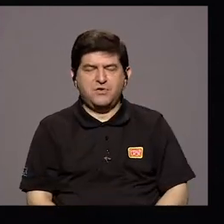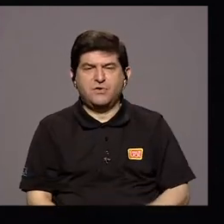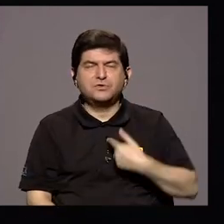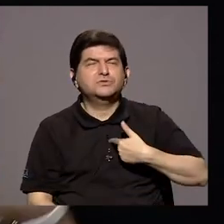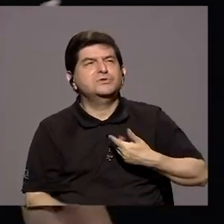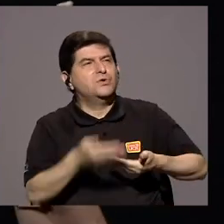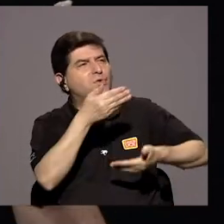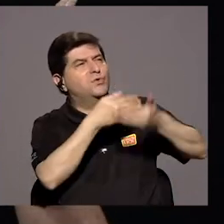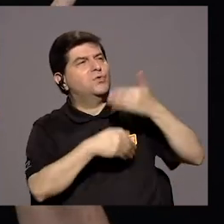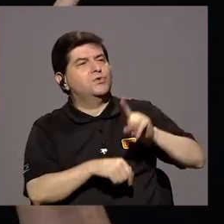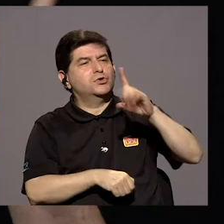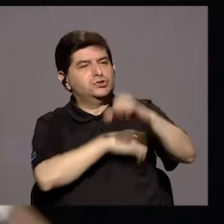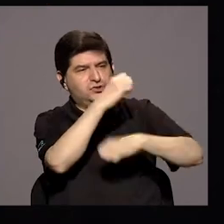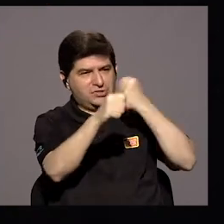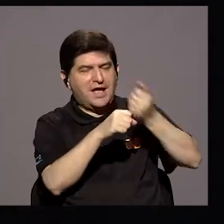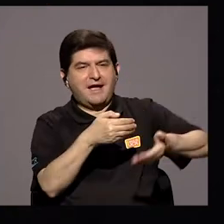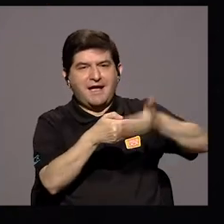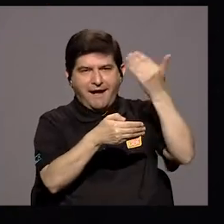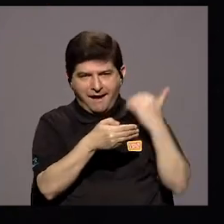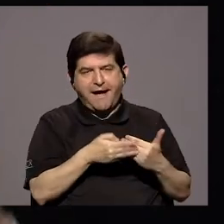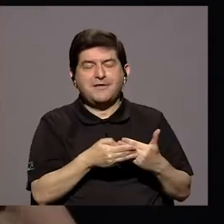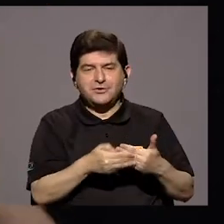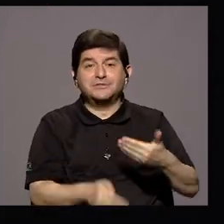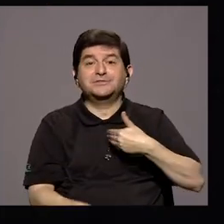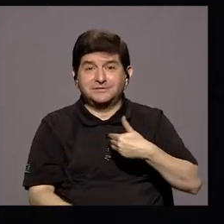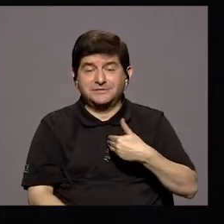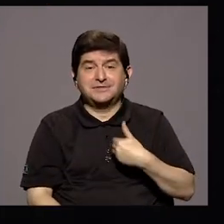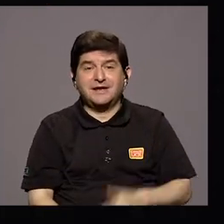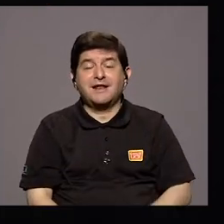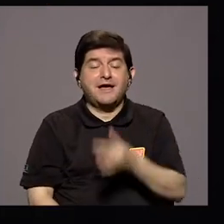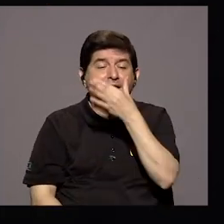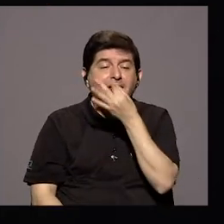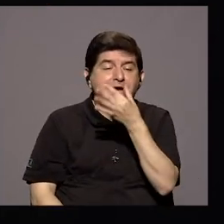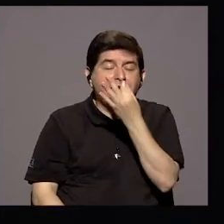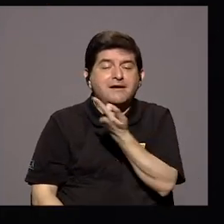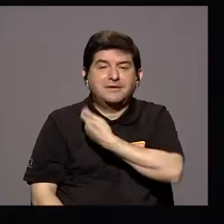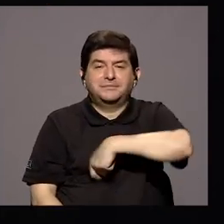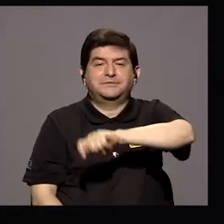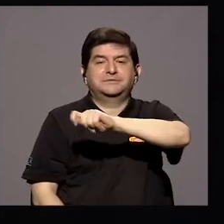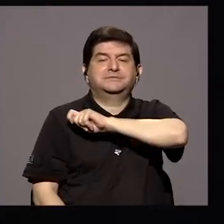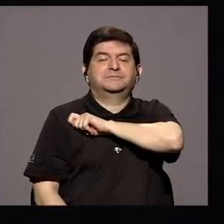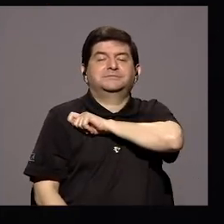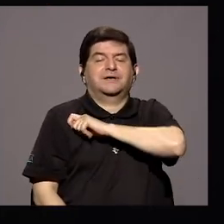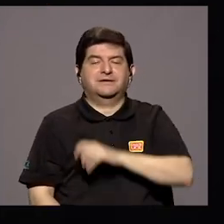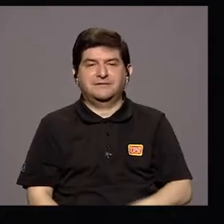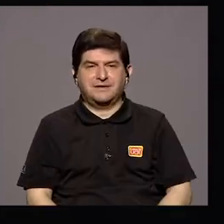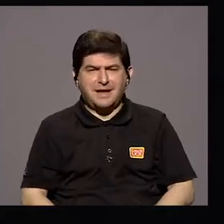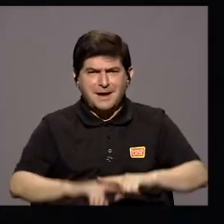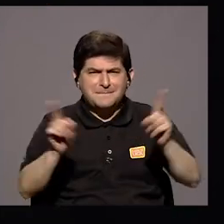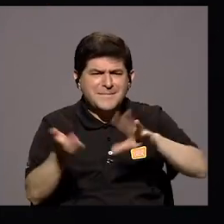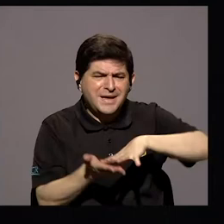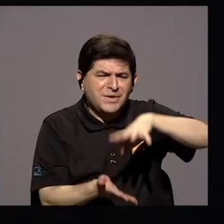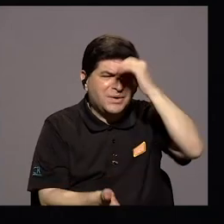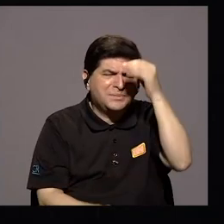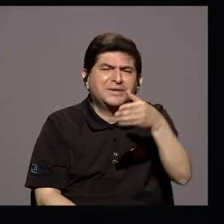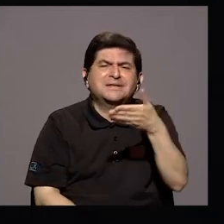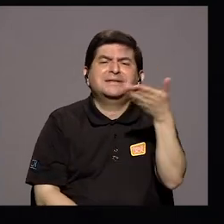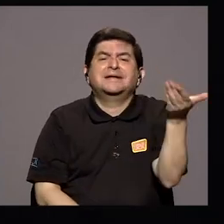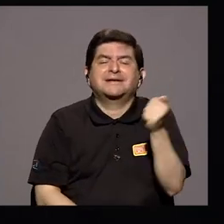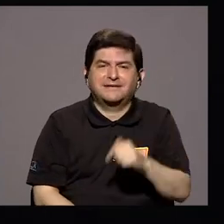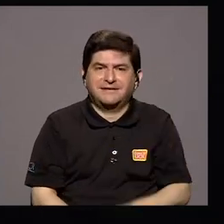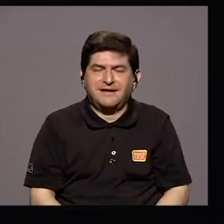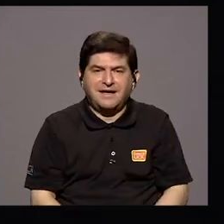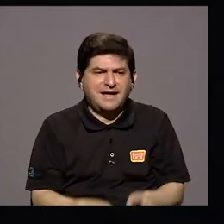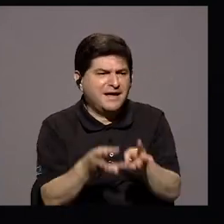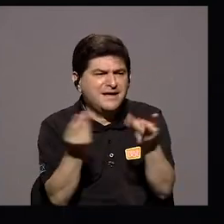marcha atrás Rápidamente, 100 años atrás Teníamos, no sé, la gripe española Bueno, pero que aprendimos Cómo